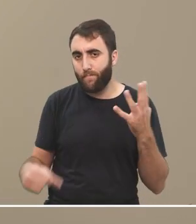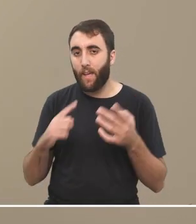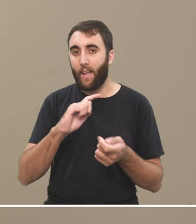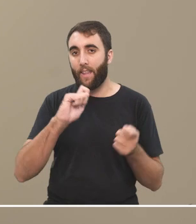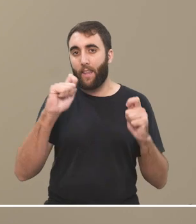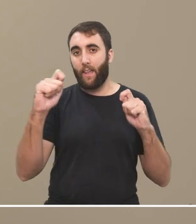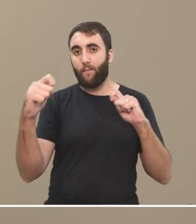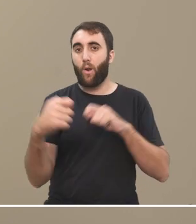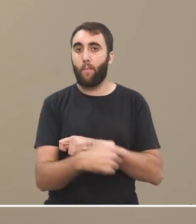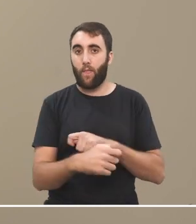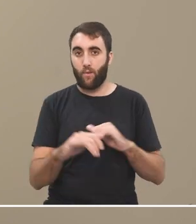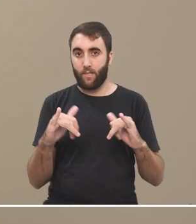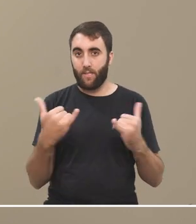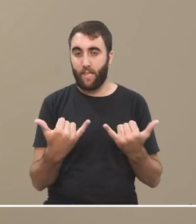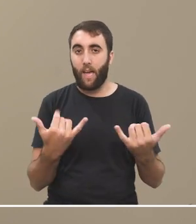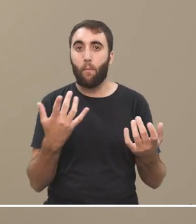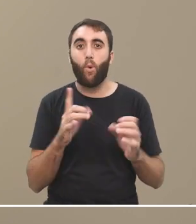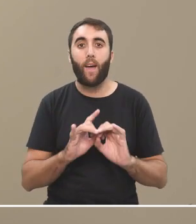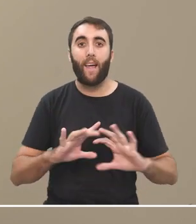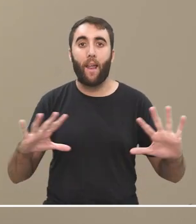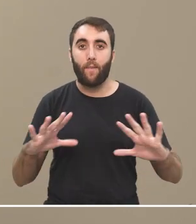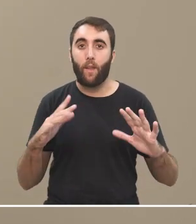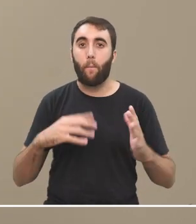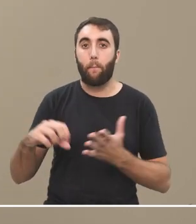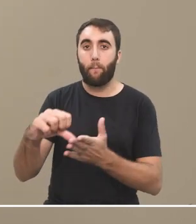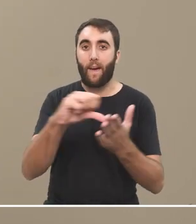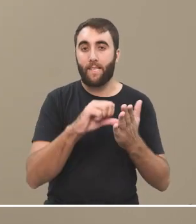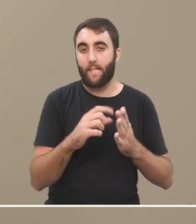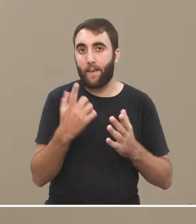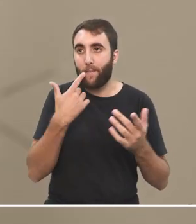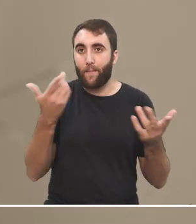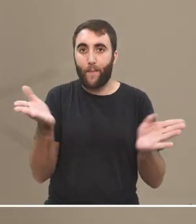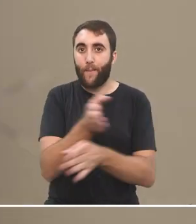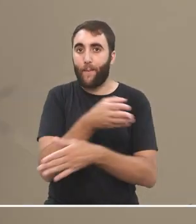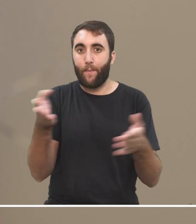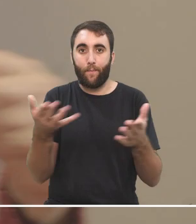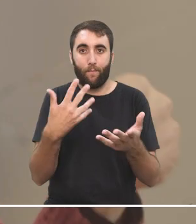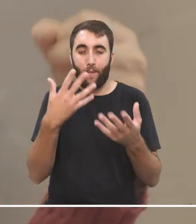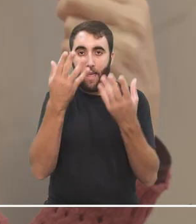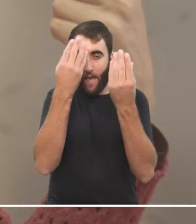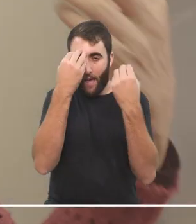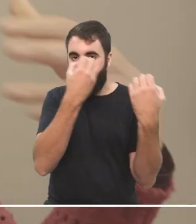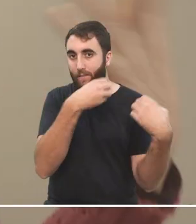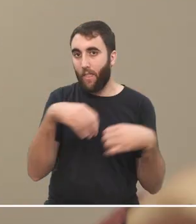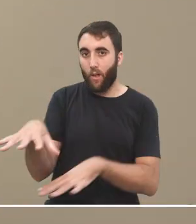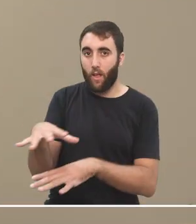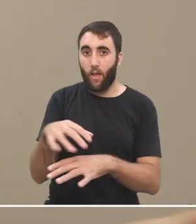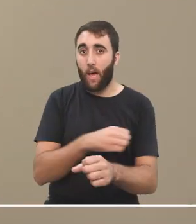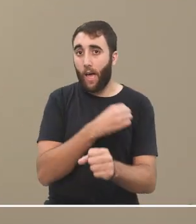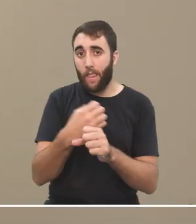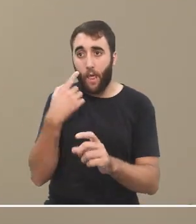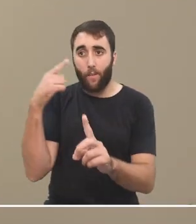transformado muy claramente en muchos países en algo en una ilusión o sea eso se ha abandonado incluso como